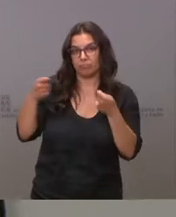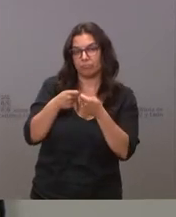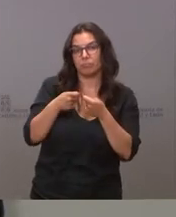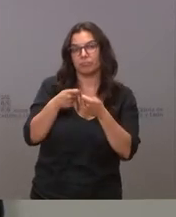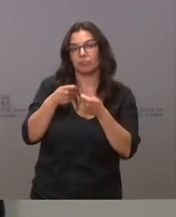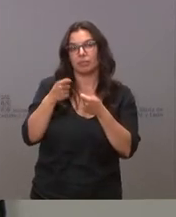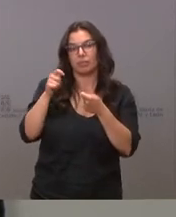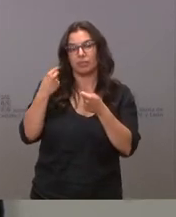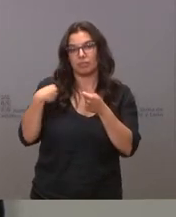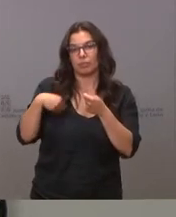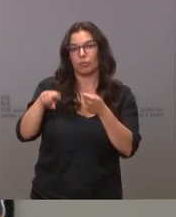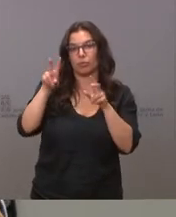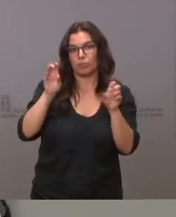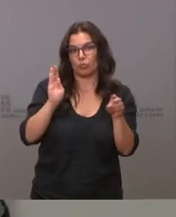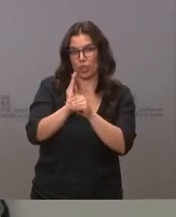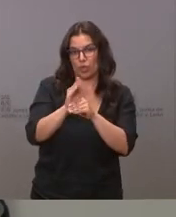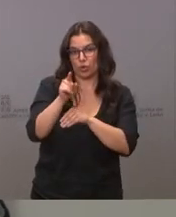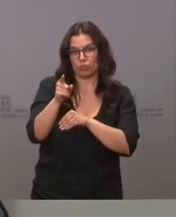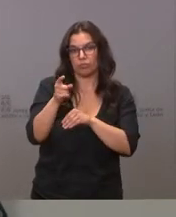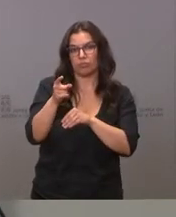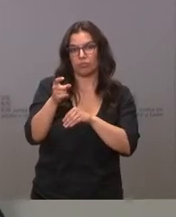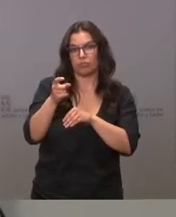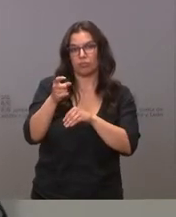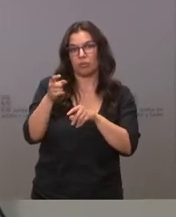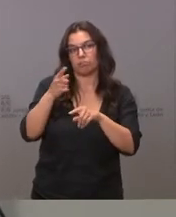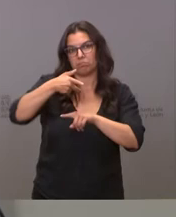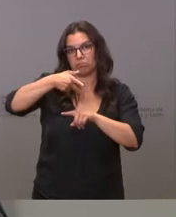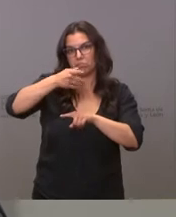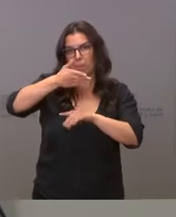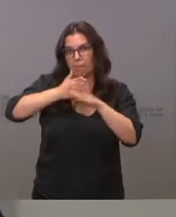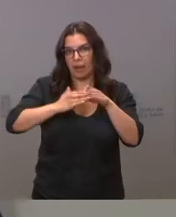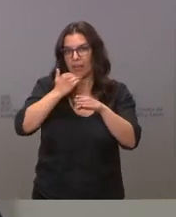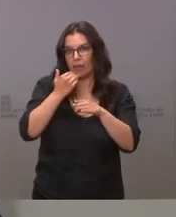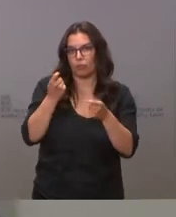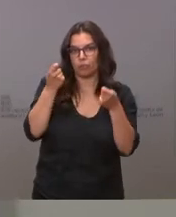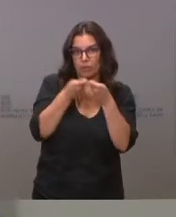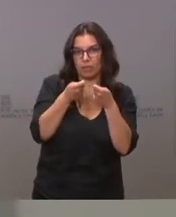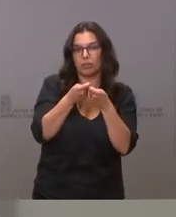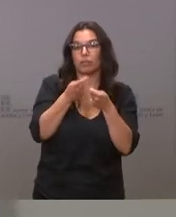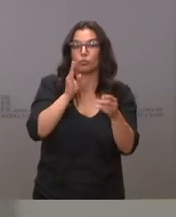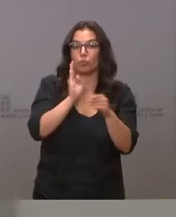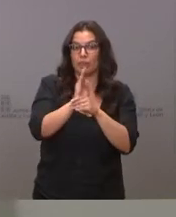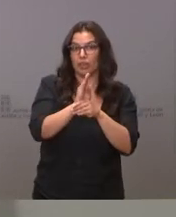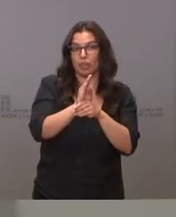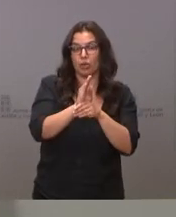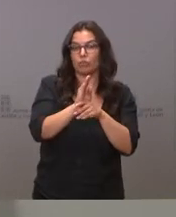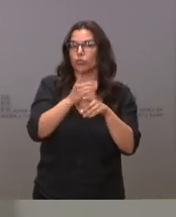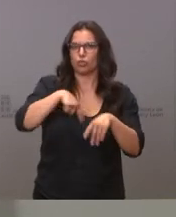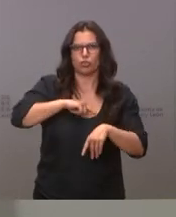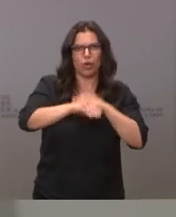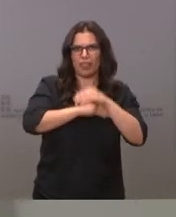en la subvención parcial de estos abonos, subvención que vamos a adoptar en cualquier caso,